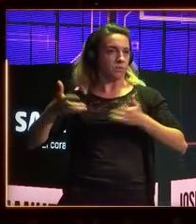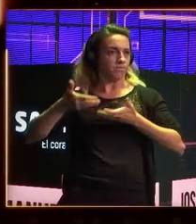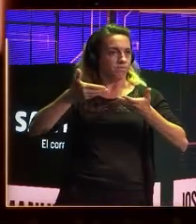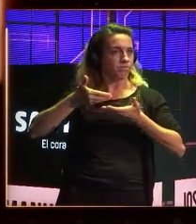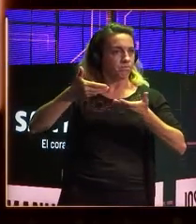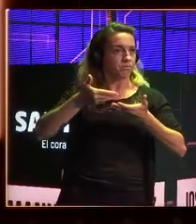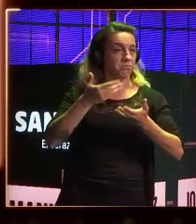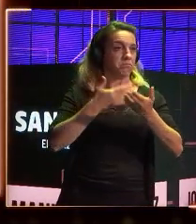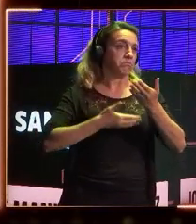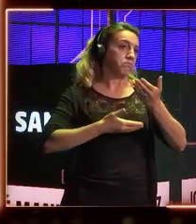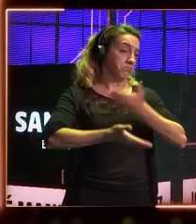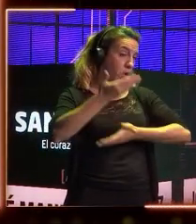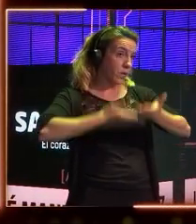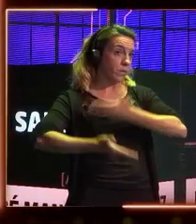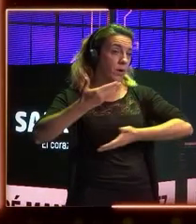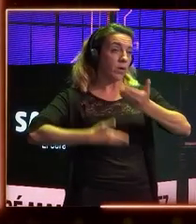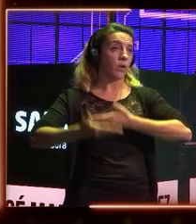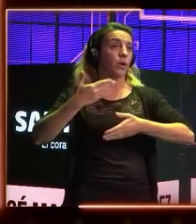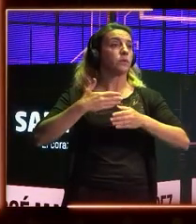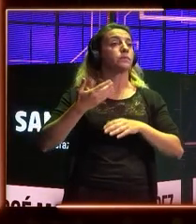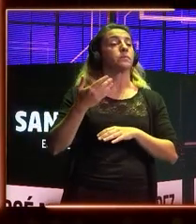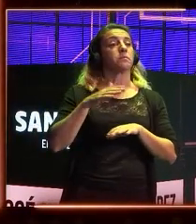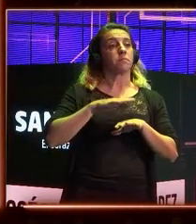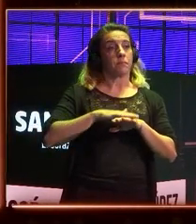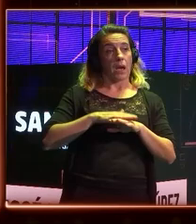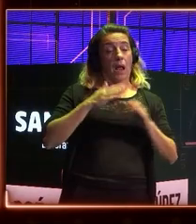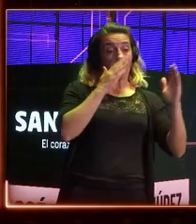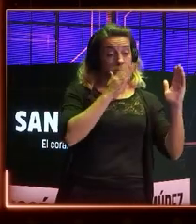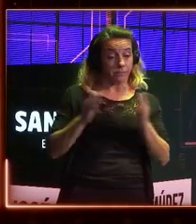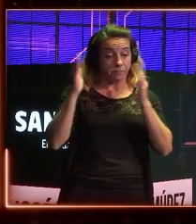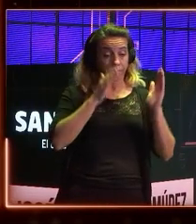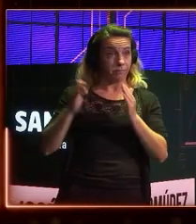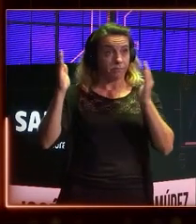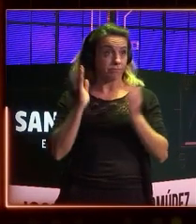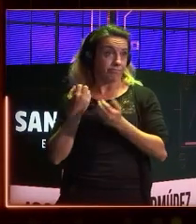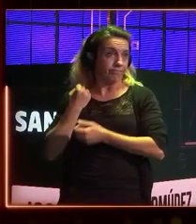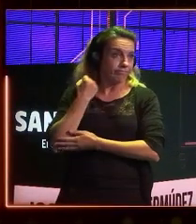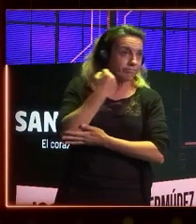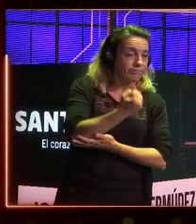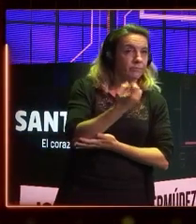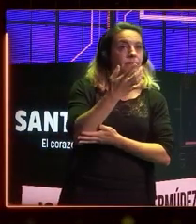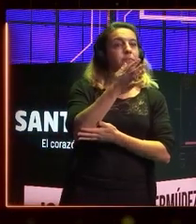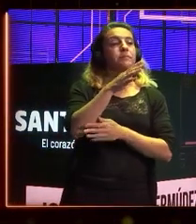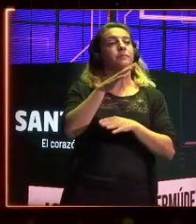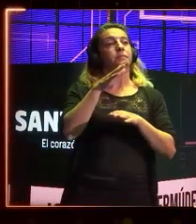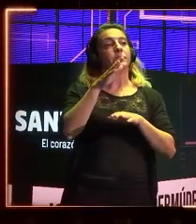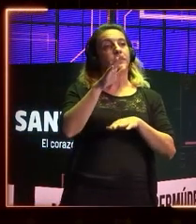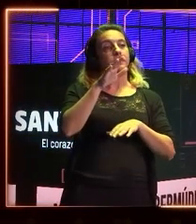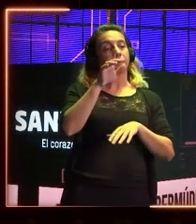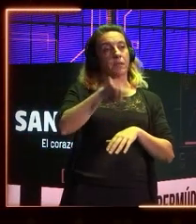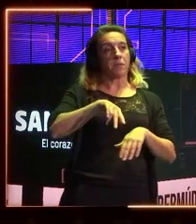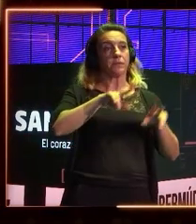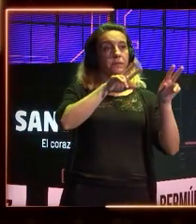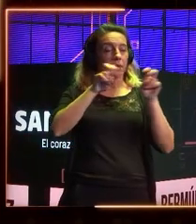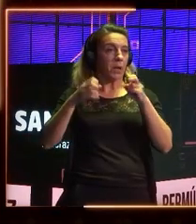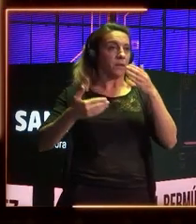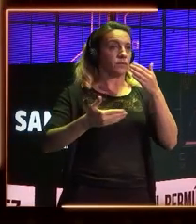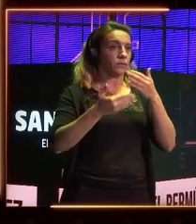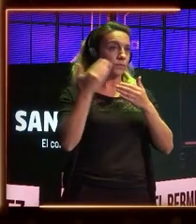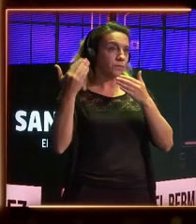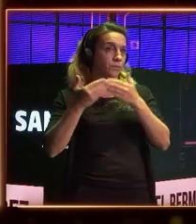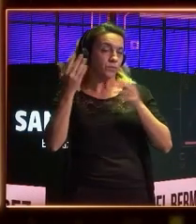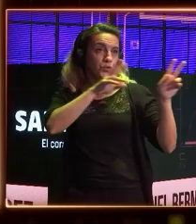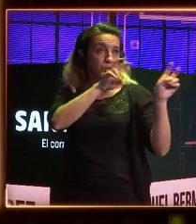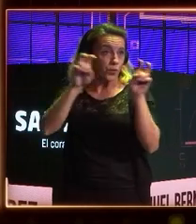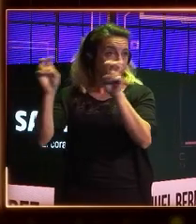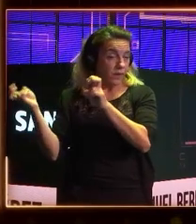patrocinadores por superarse en cada edición introduciendo novedades en la programación